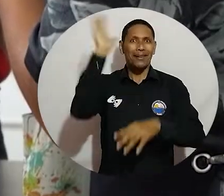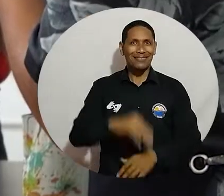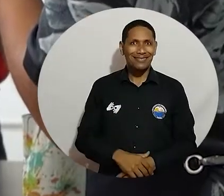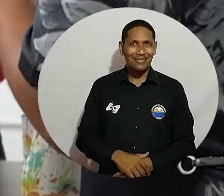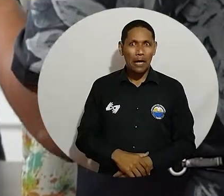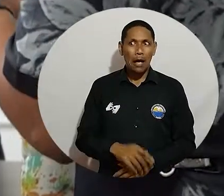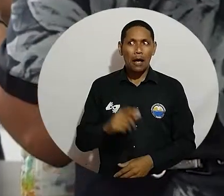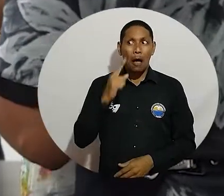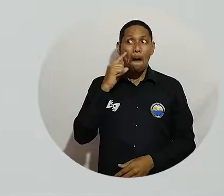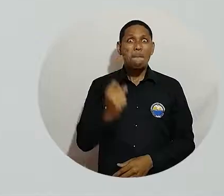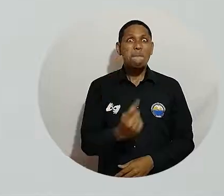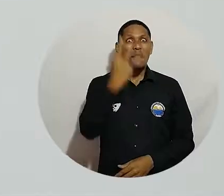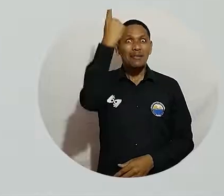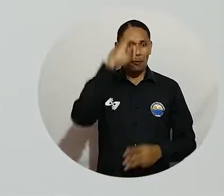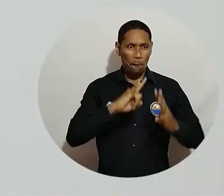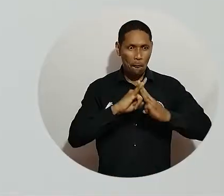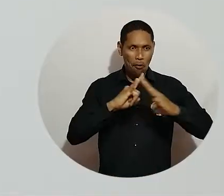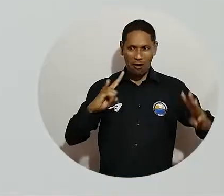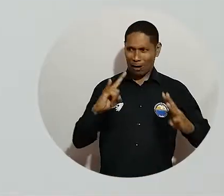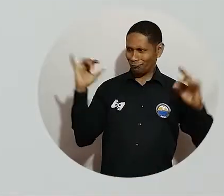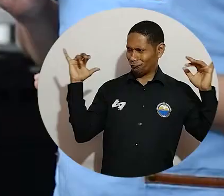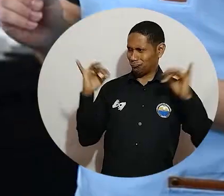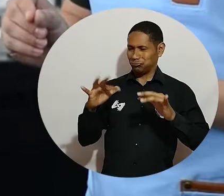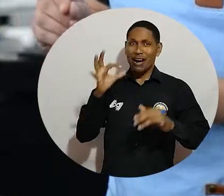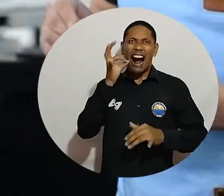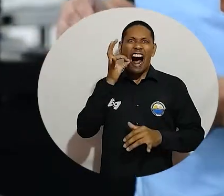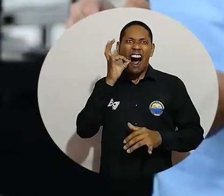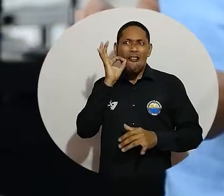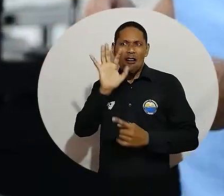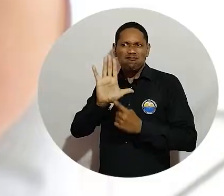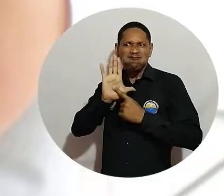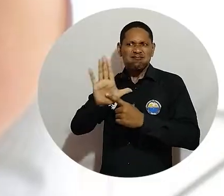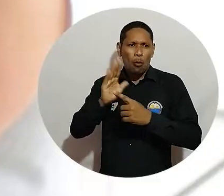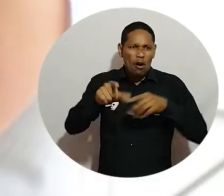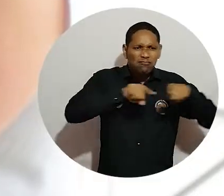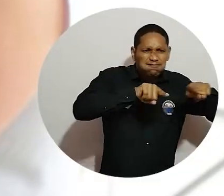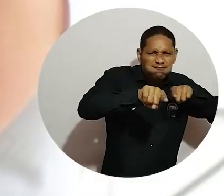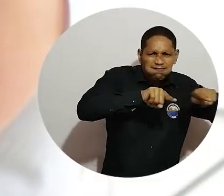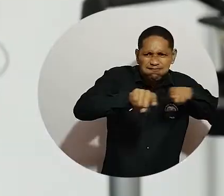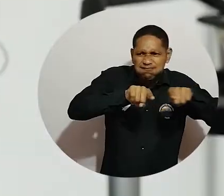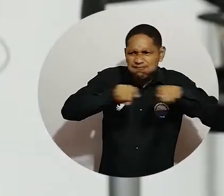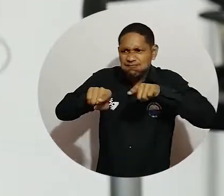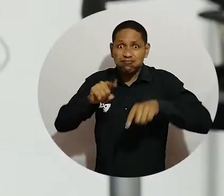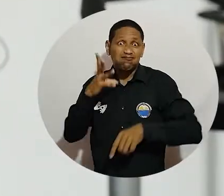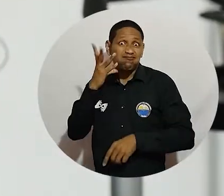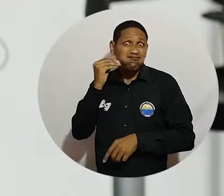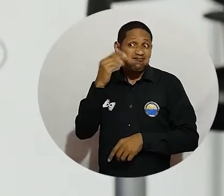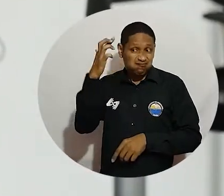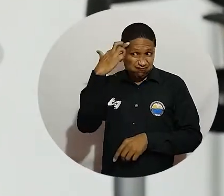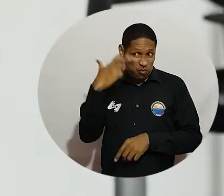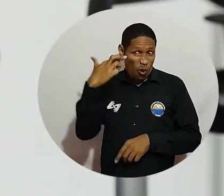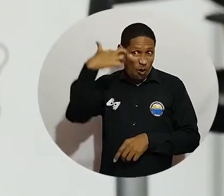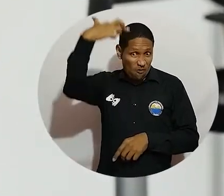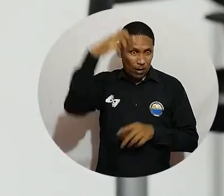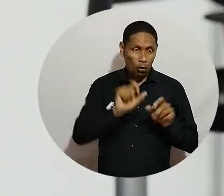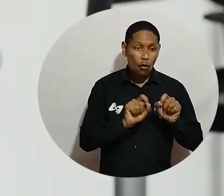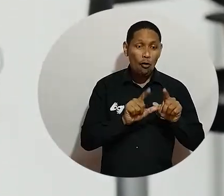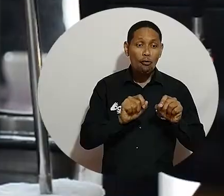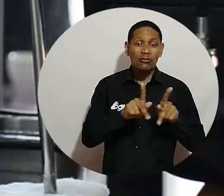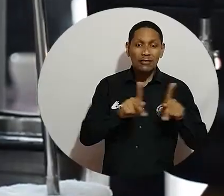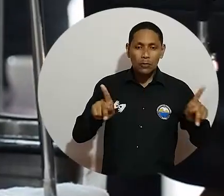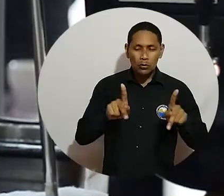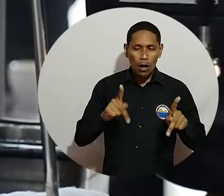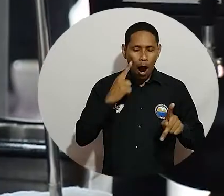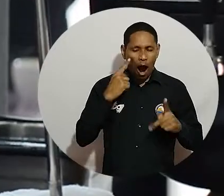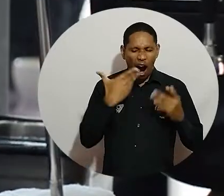El café se tomó por primera vez la Universidad del Magdalena, mediante el Campeonato de Barismo Regional Norte, en donde